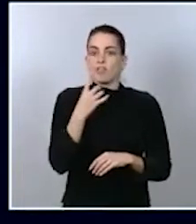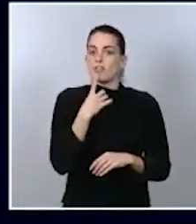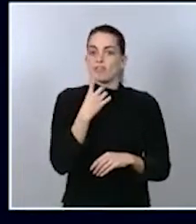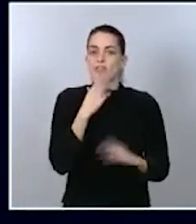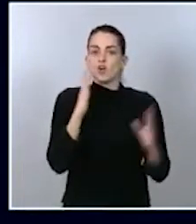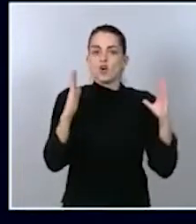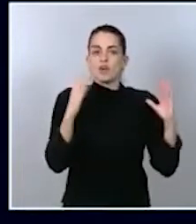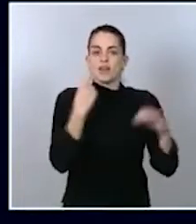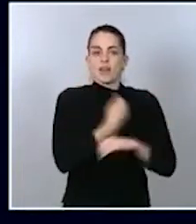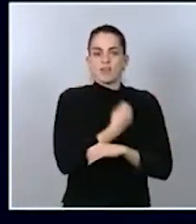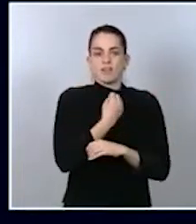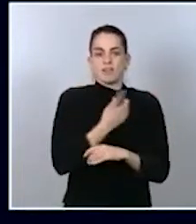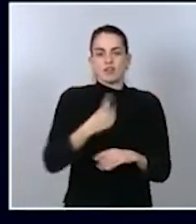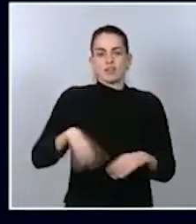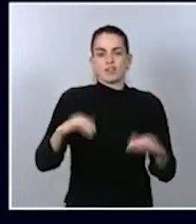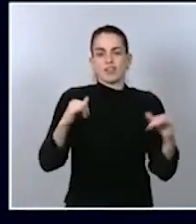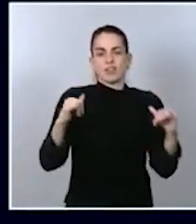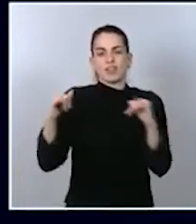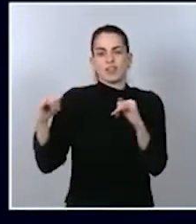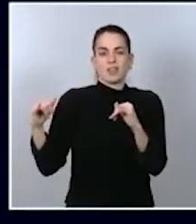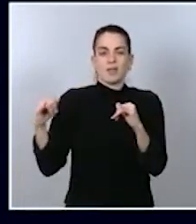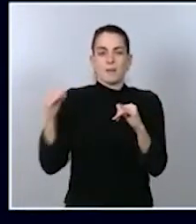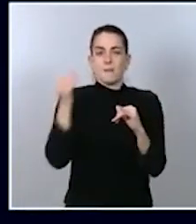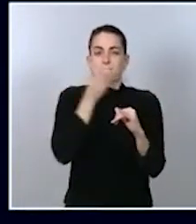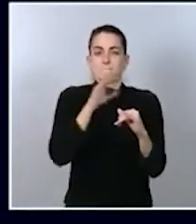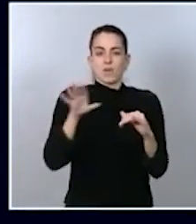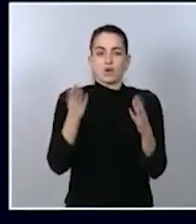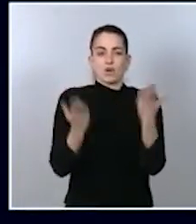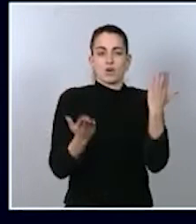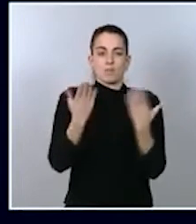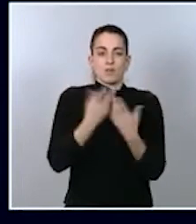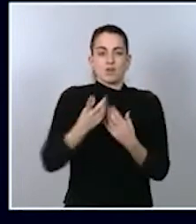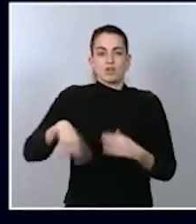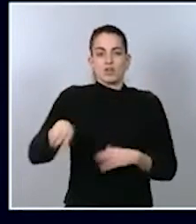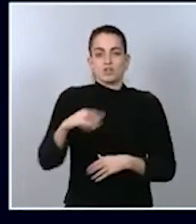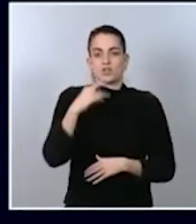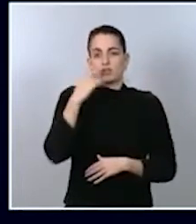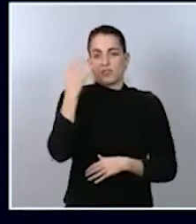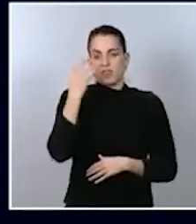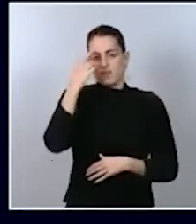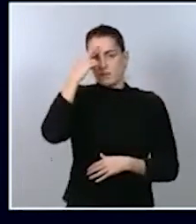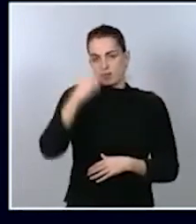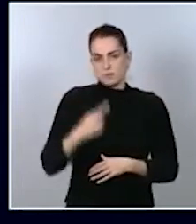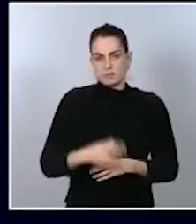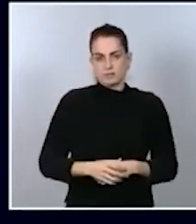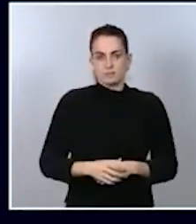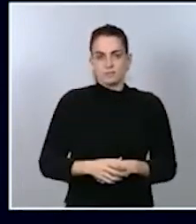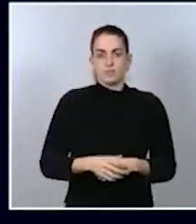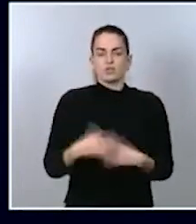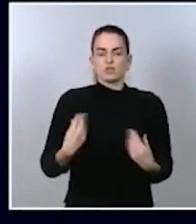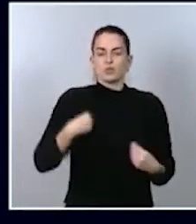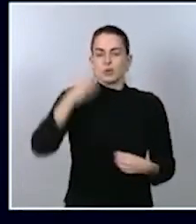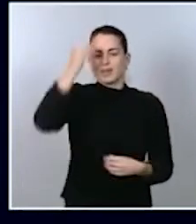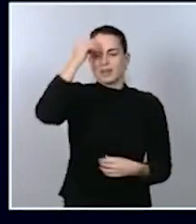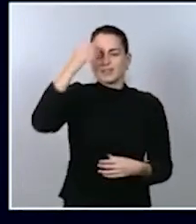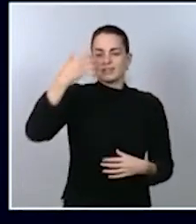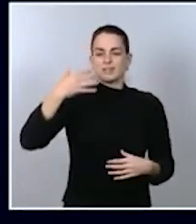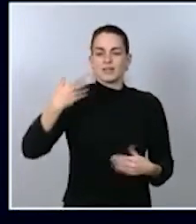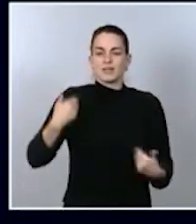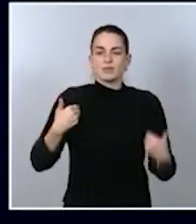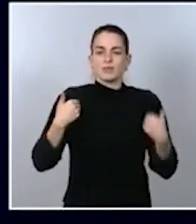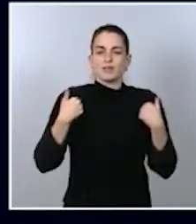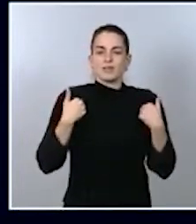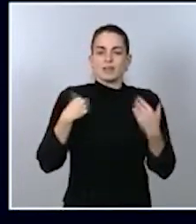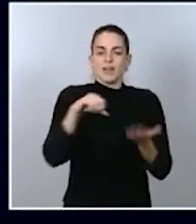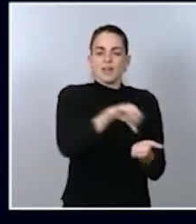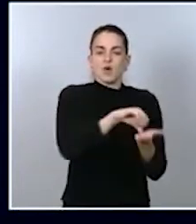deberíamos y ahora tenemos que asumir lo que va a suceder. ¿Cree que la única responsabilidad es de los ciudadanos? Y, en